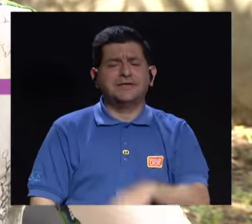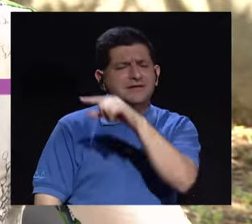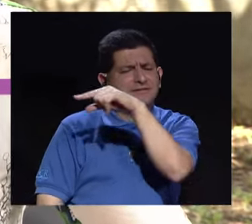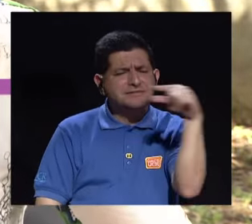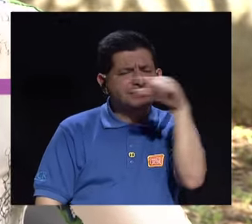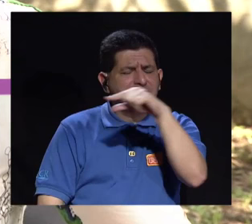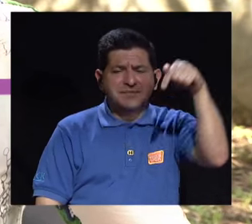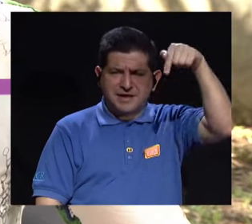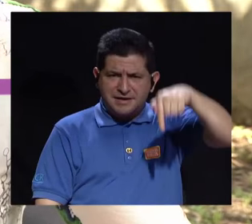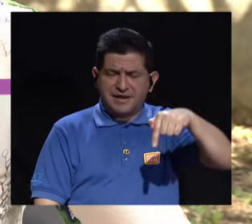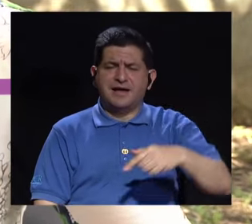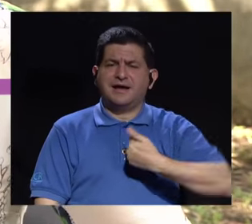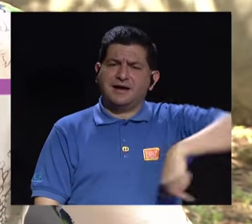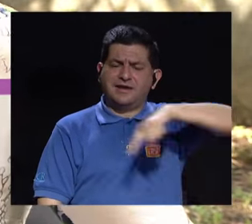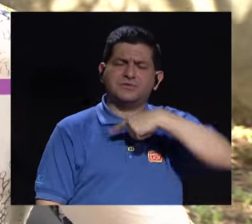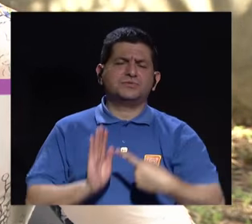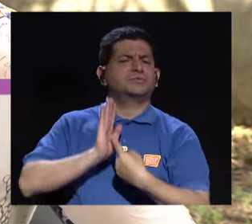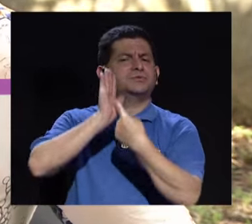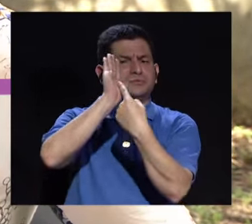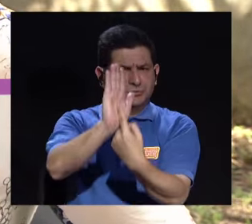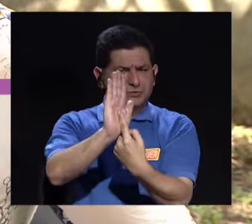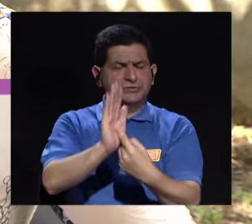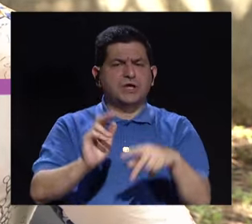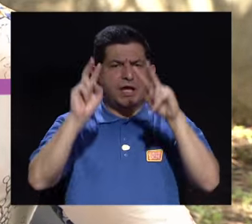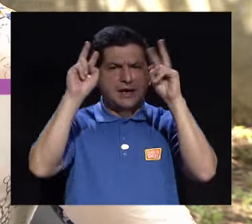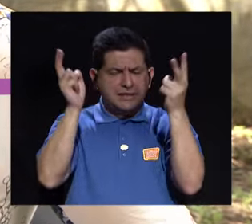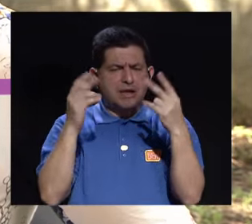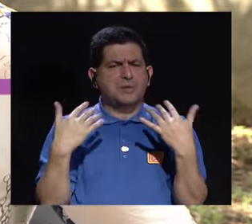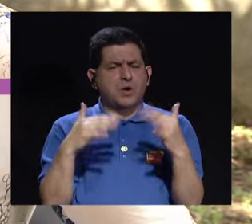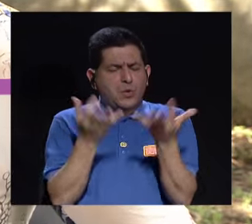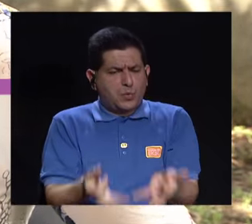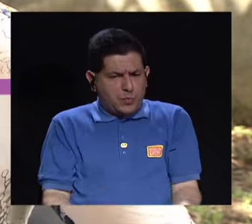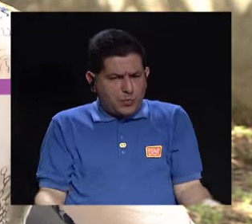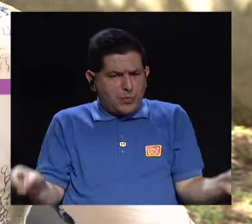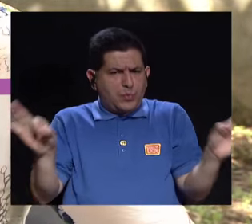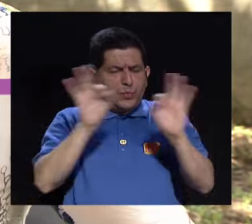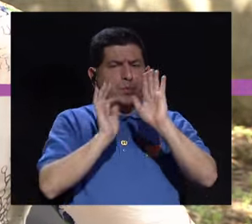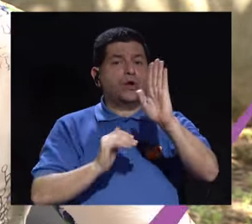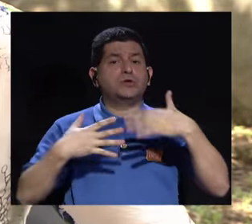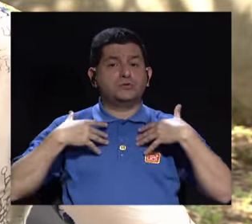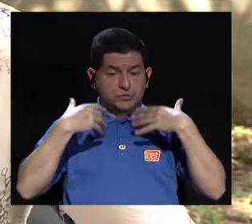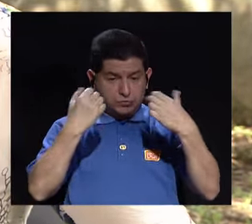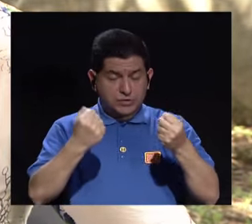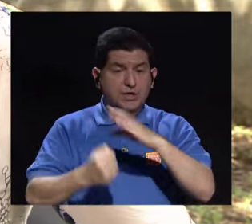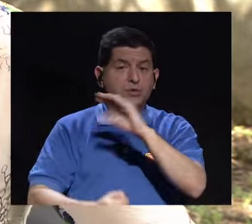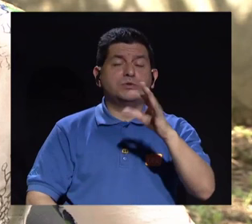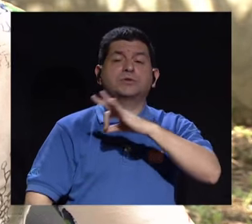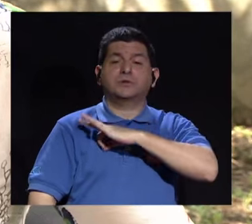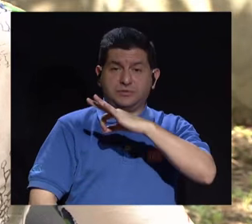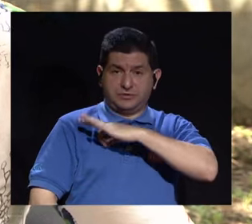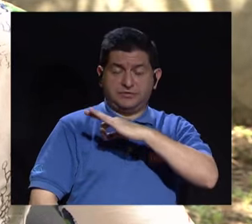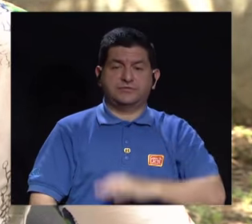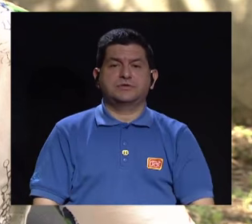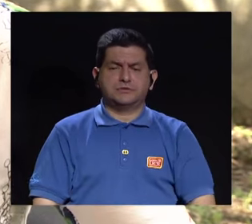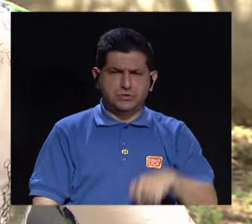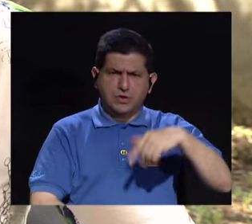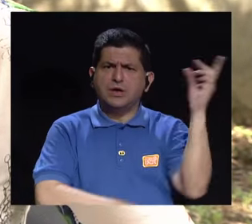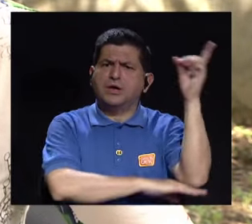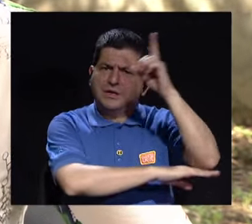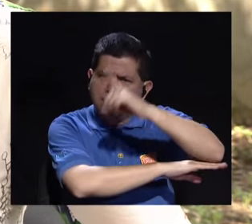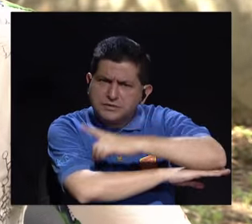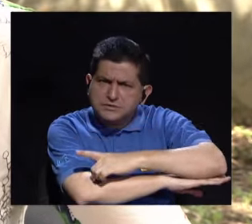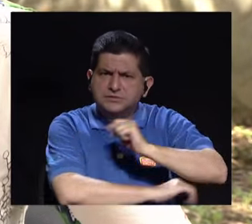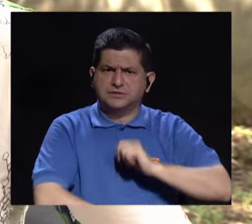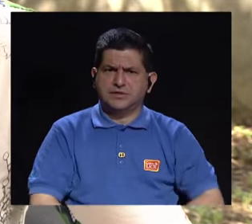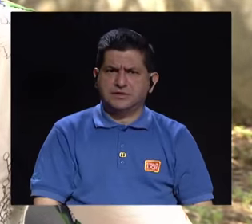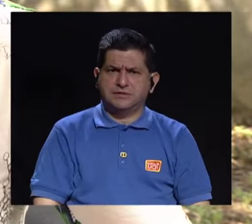Como todas las semanas nos encontramos con ustedes para traerles un tema súper importante para su salud y para su bienestar. El día